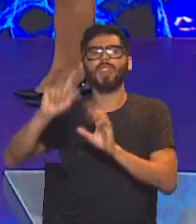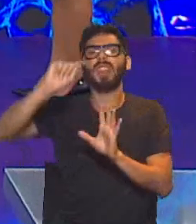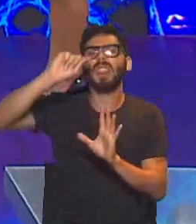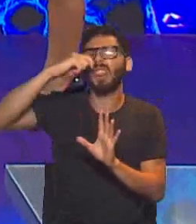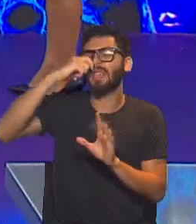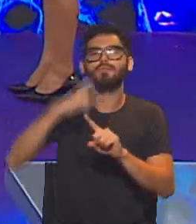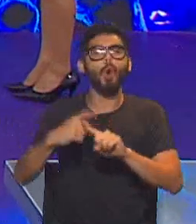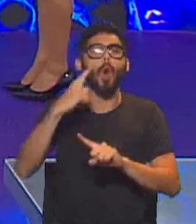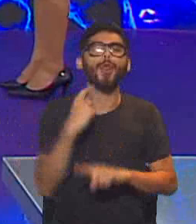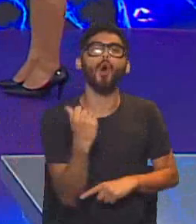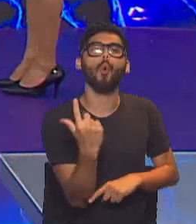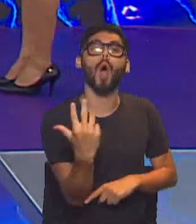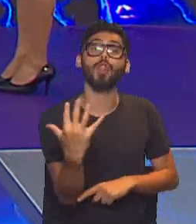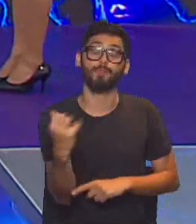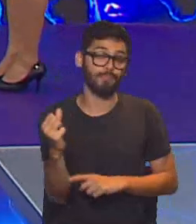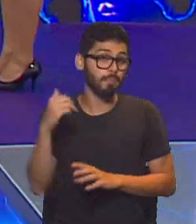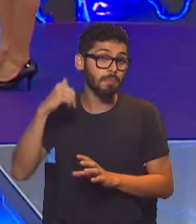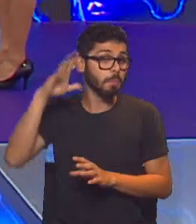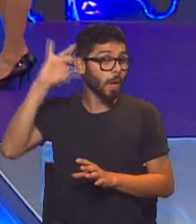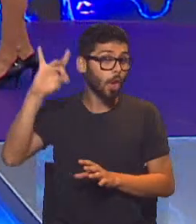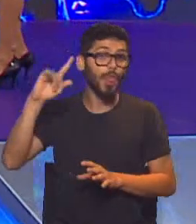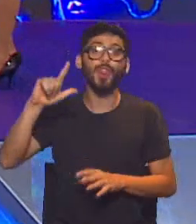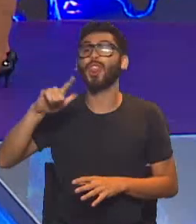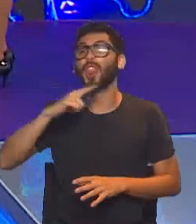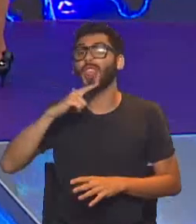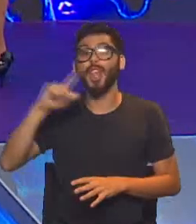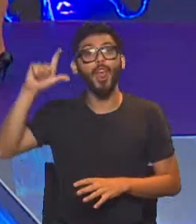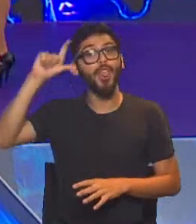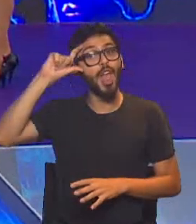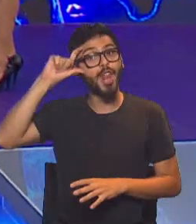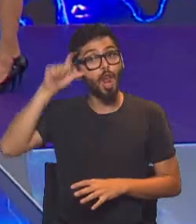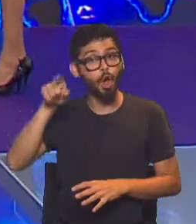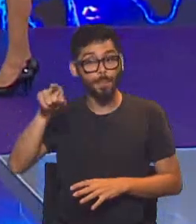El máximo que hicimos fue el 17 de enero. Aquí está.